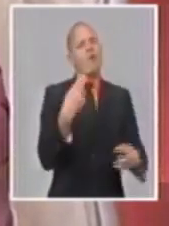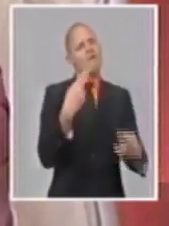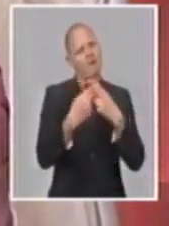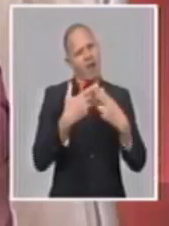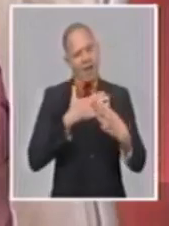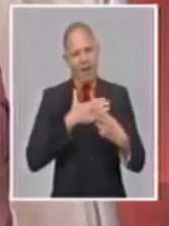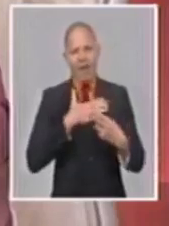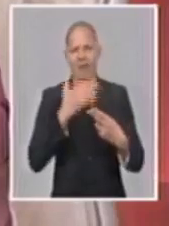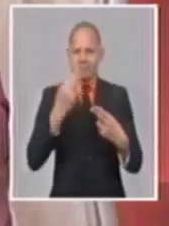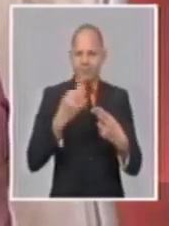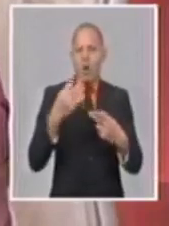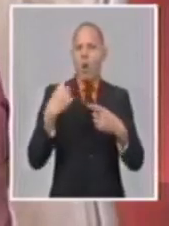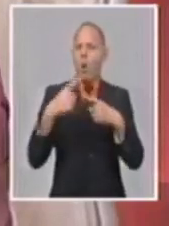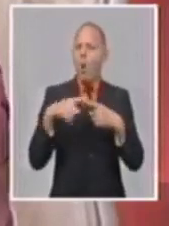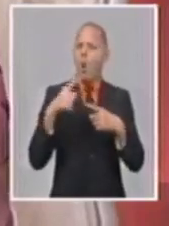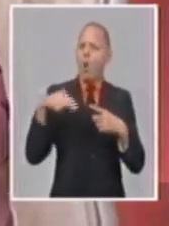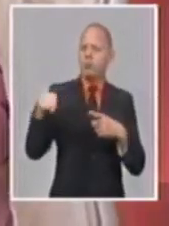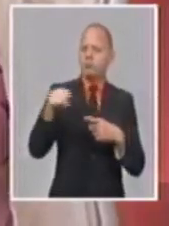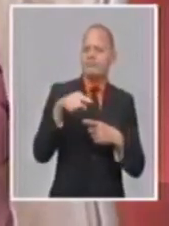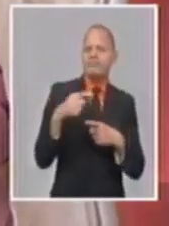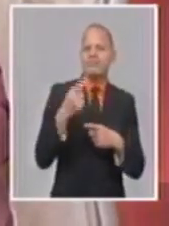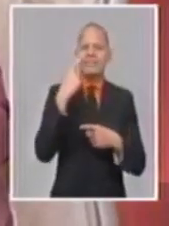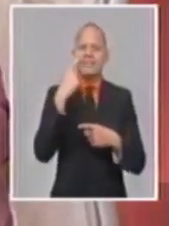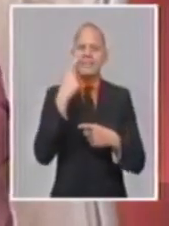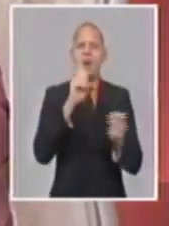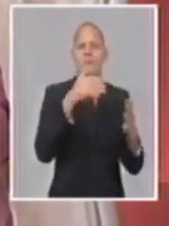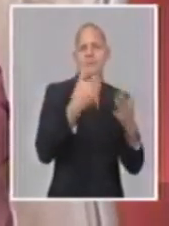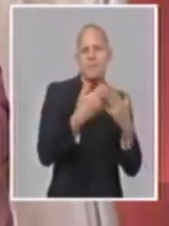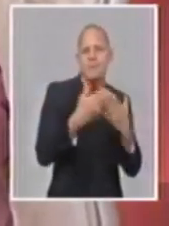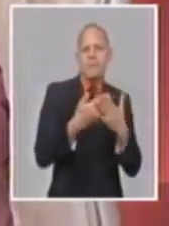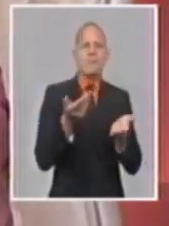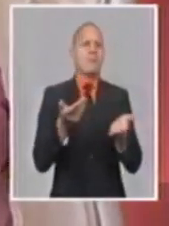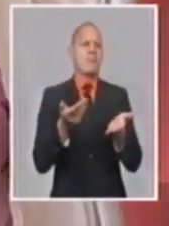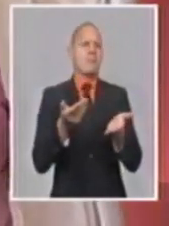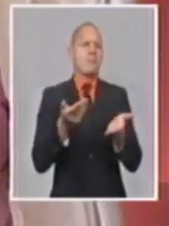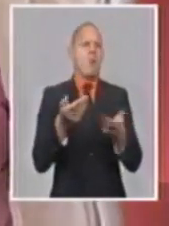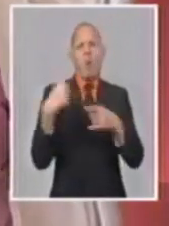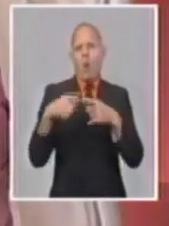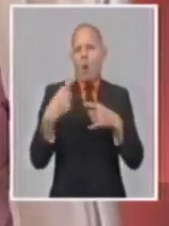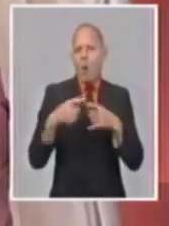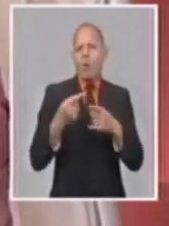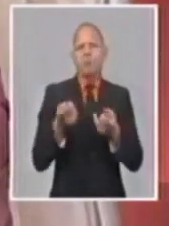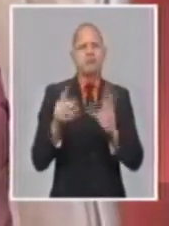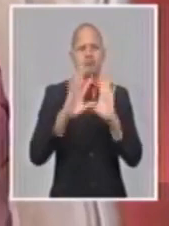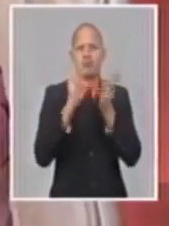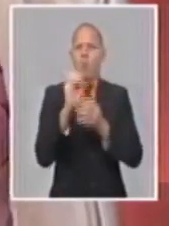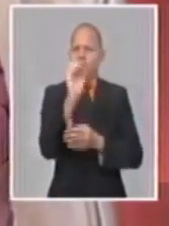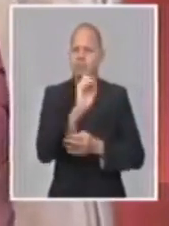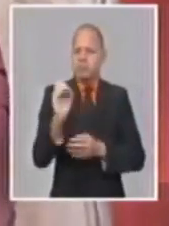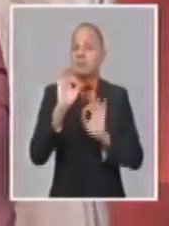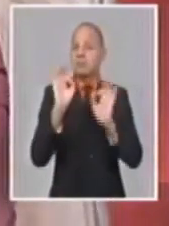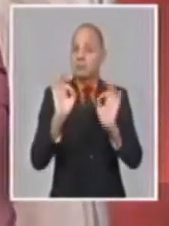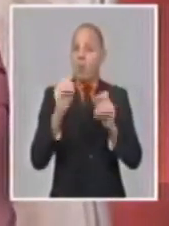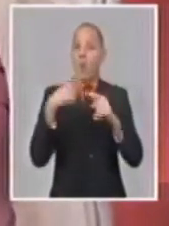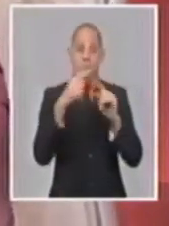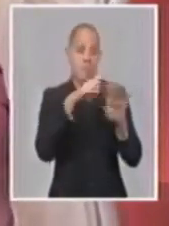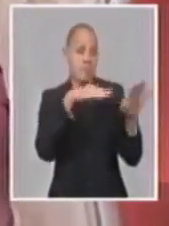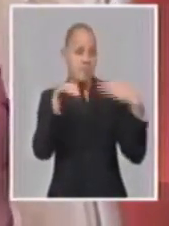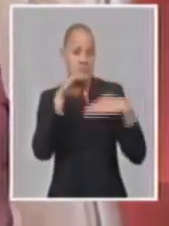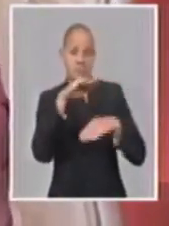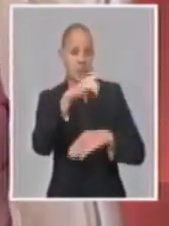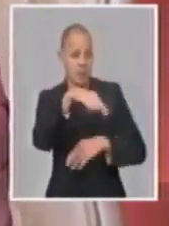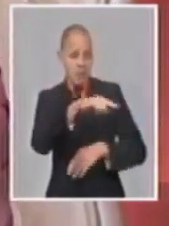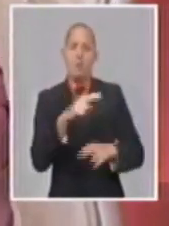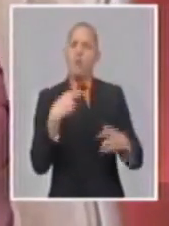tenido, sobre todo en las instituciones, en las administraciones y en el propio Ministerio de Finanzas y en otros